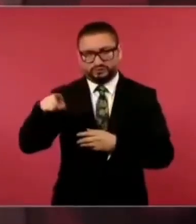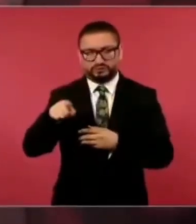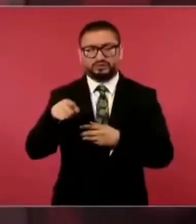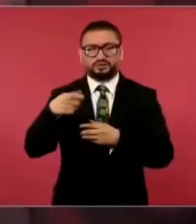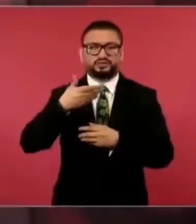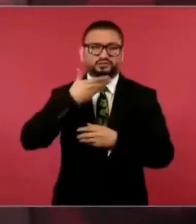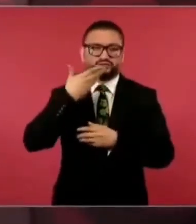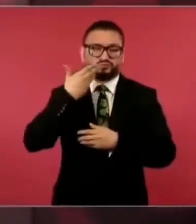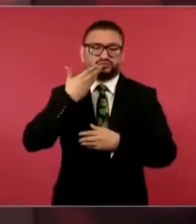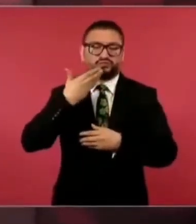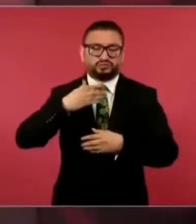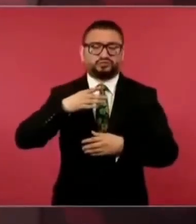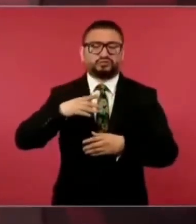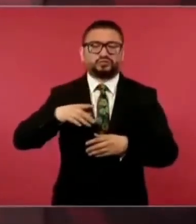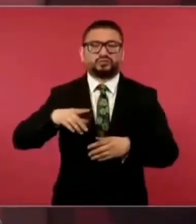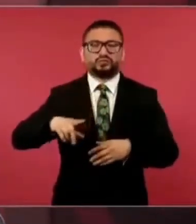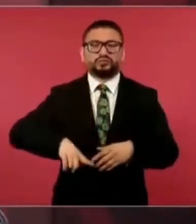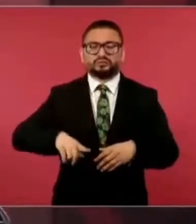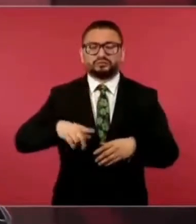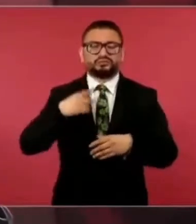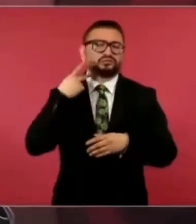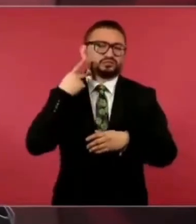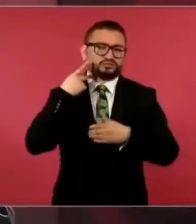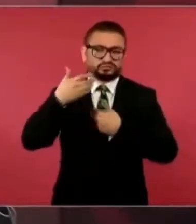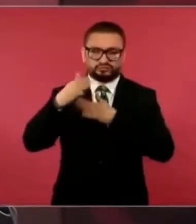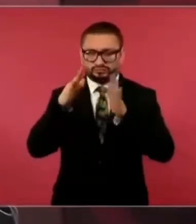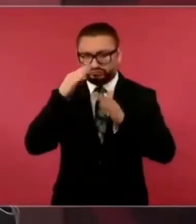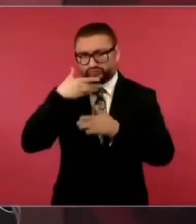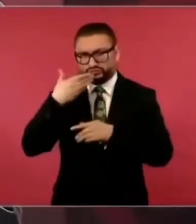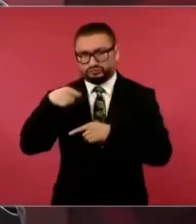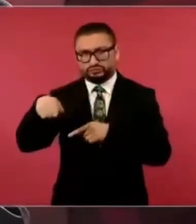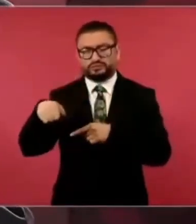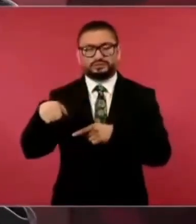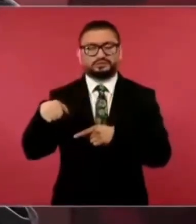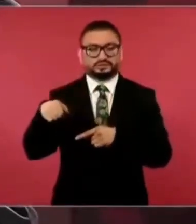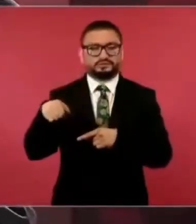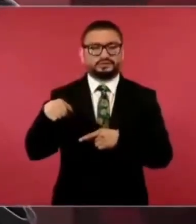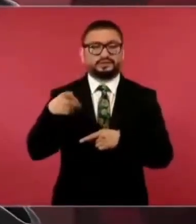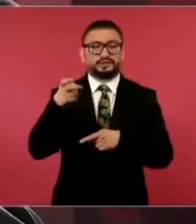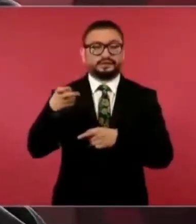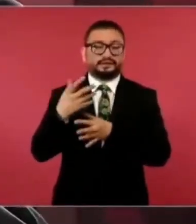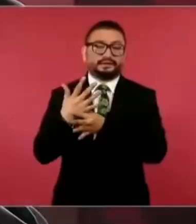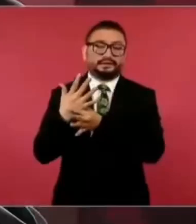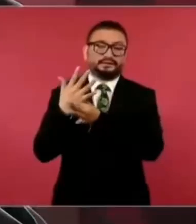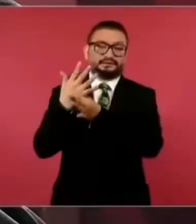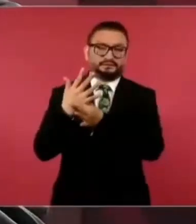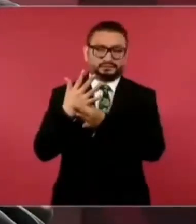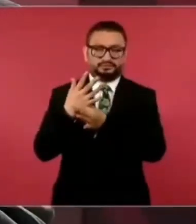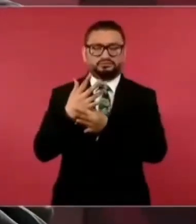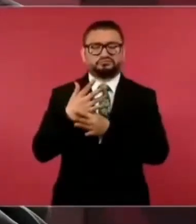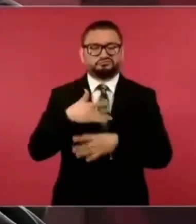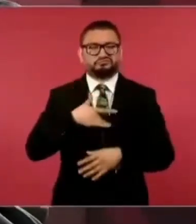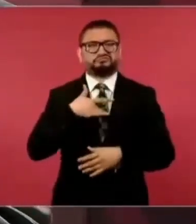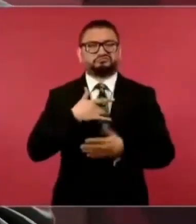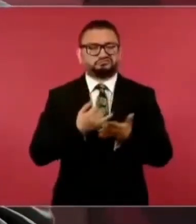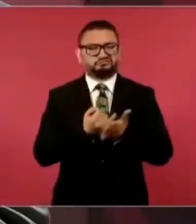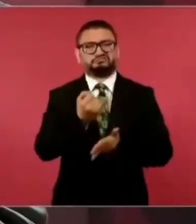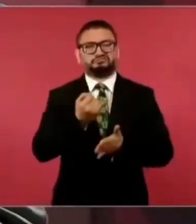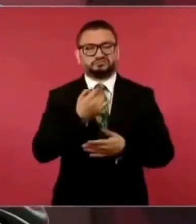el Conservador se atrevió a